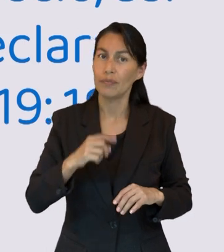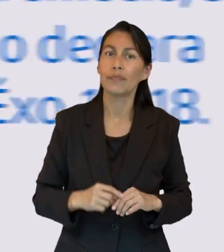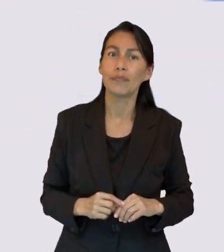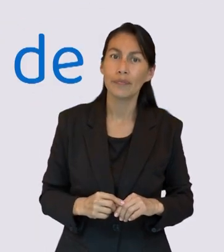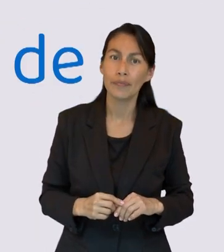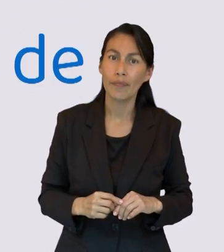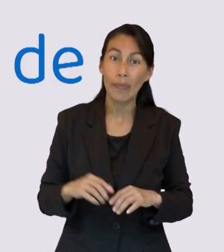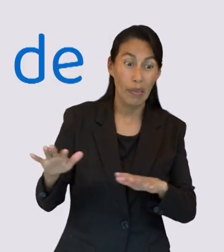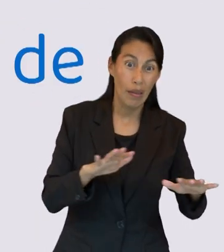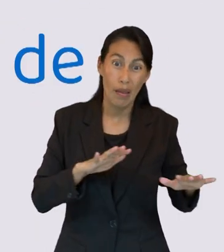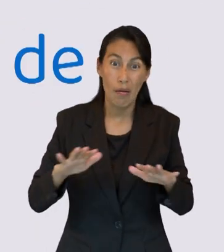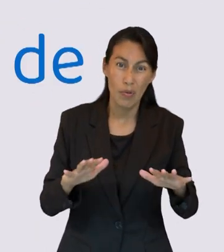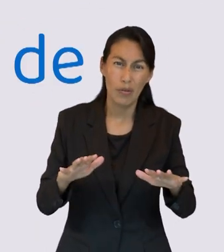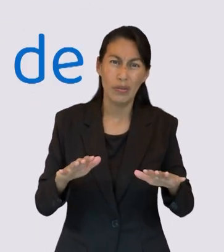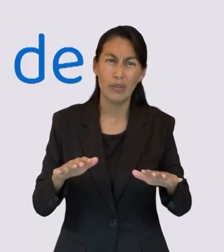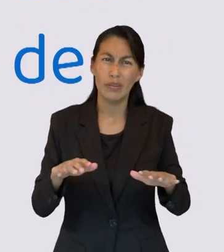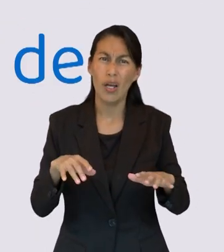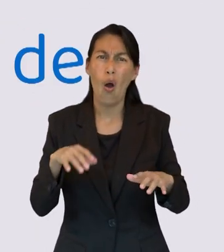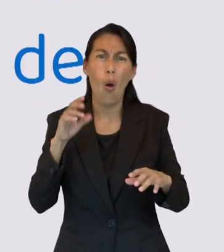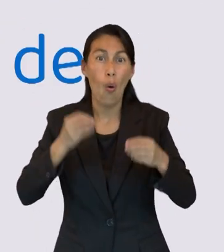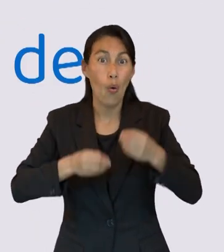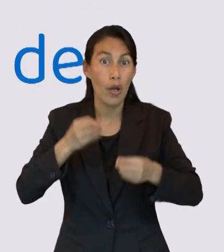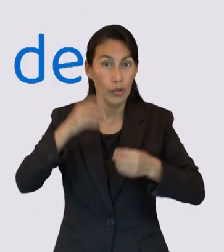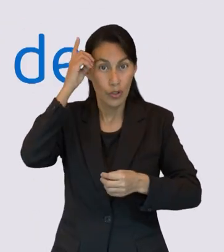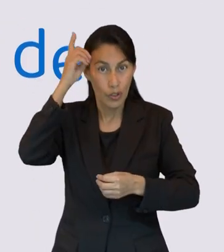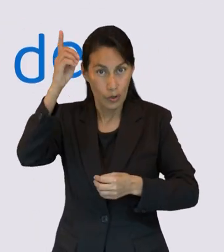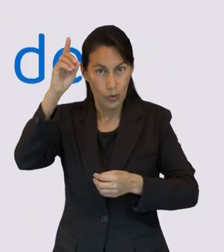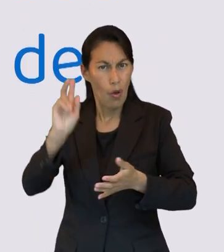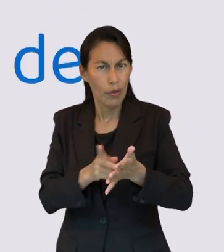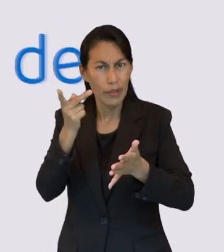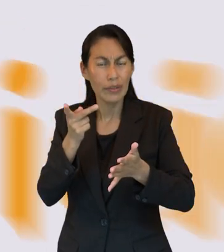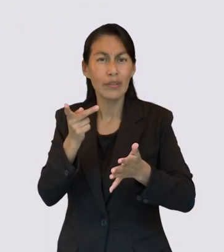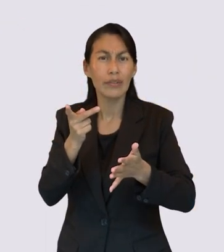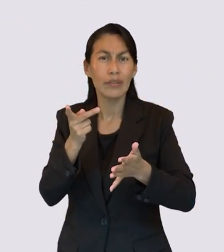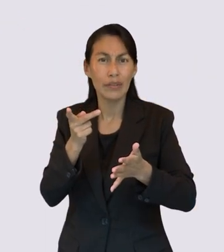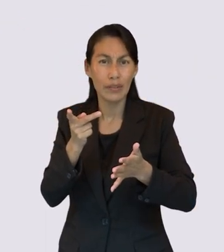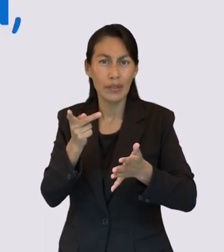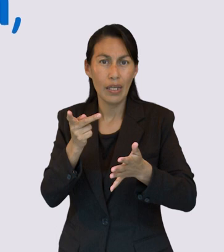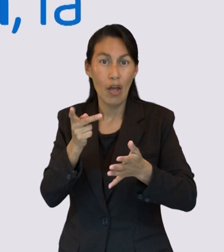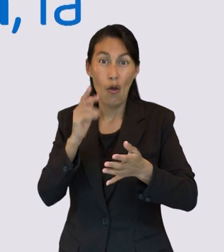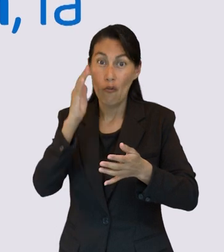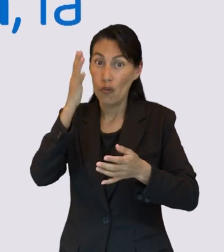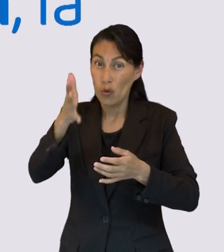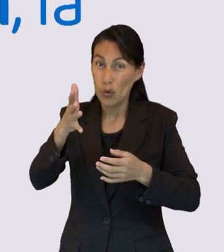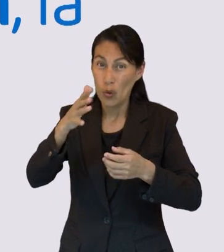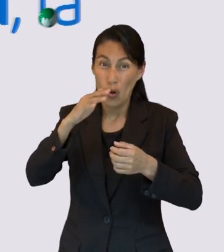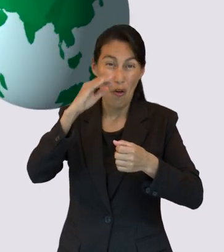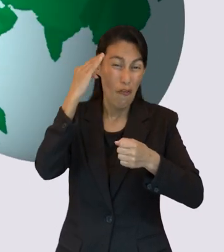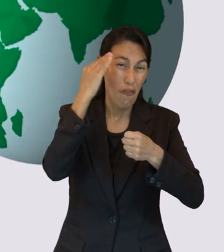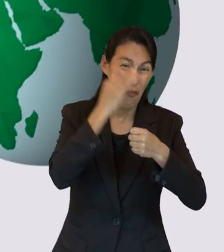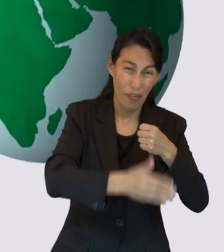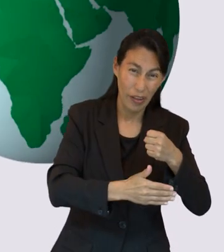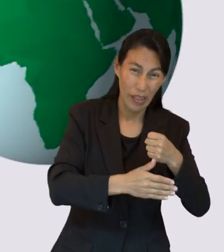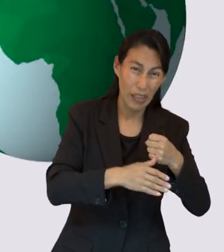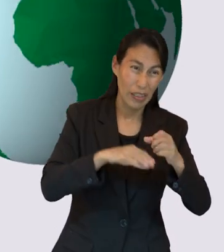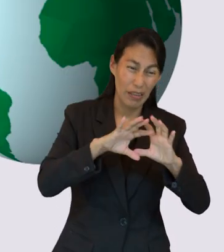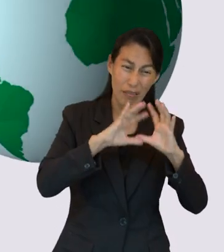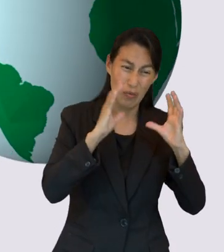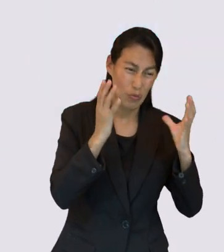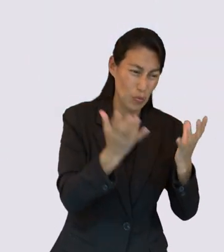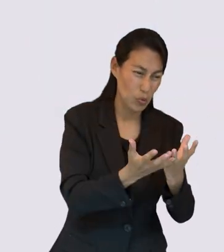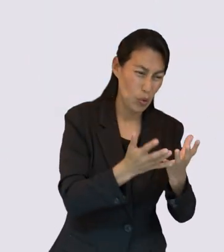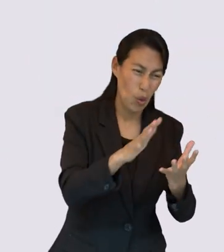18. El temblor es un lenguaje figurado para el juicio de Dios. Una vez más en el tiempo del fin, la tierra se